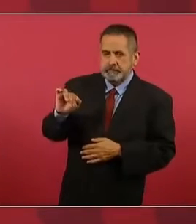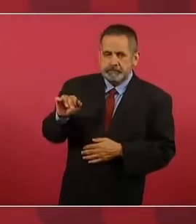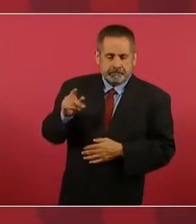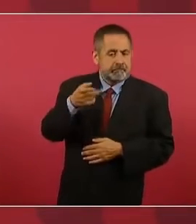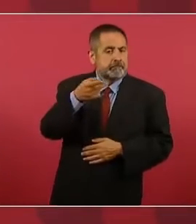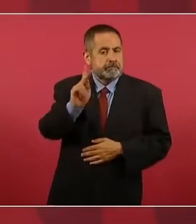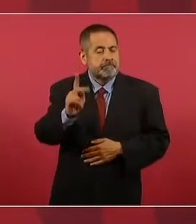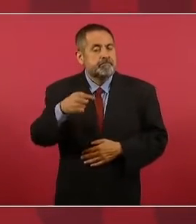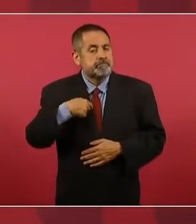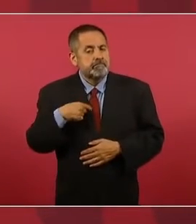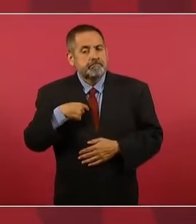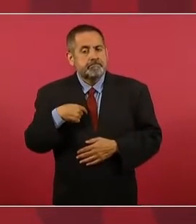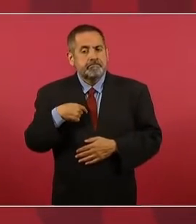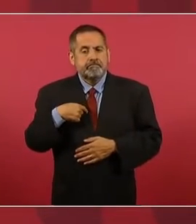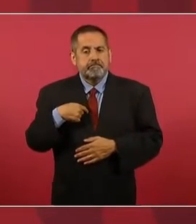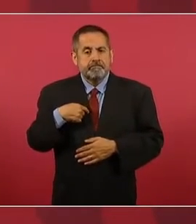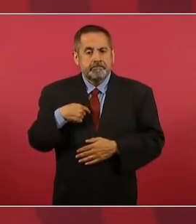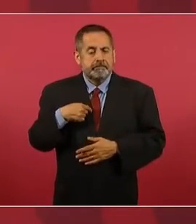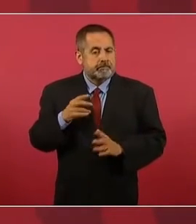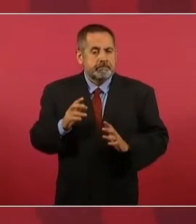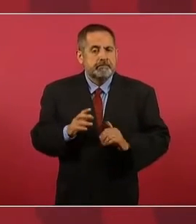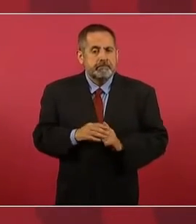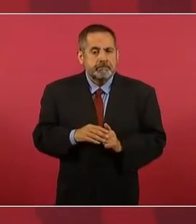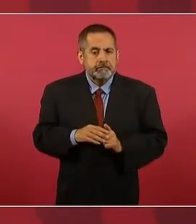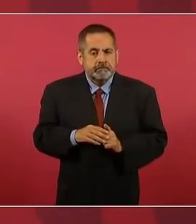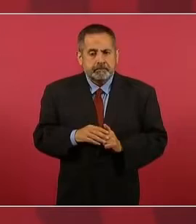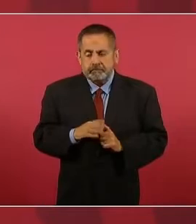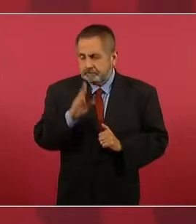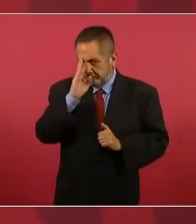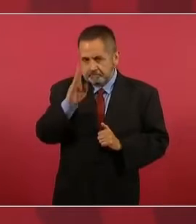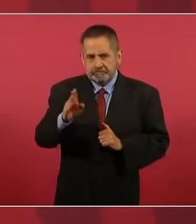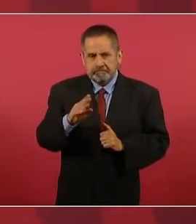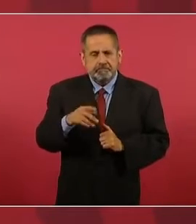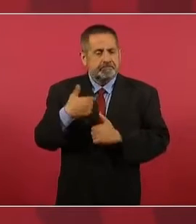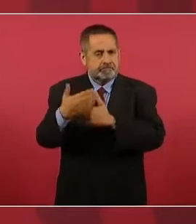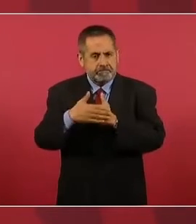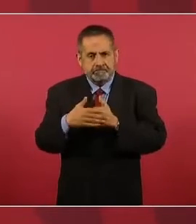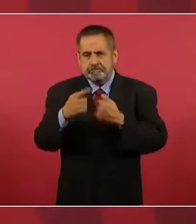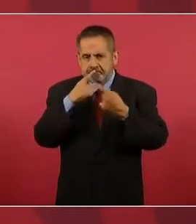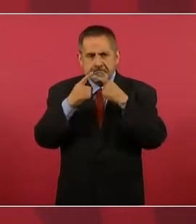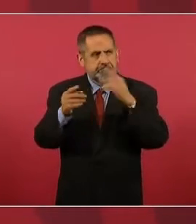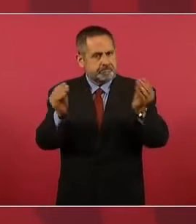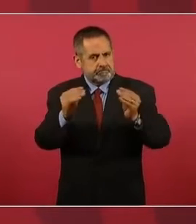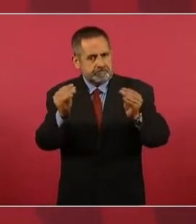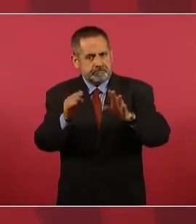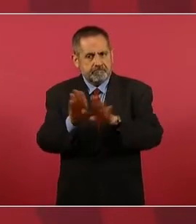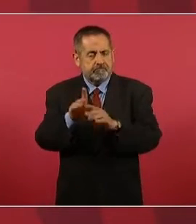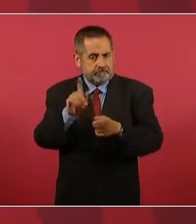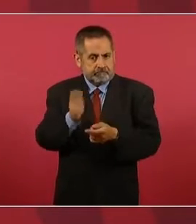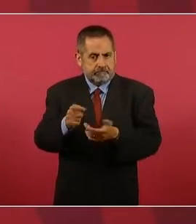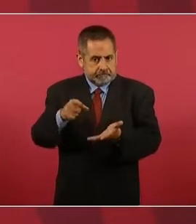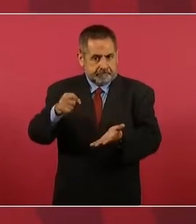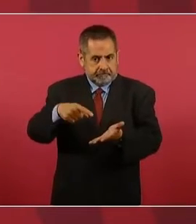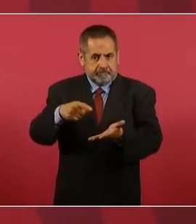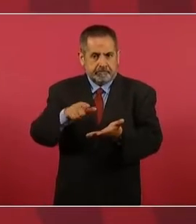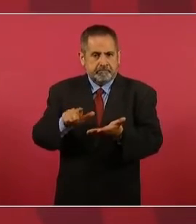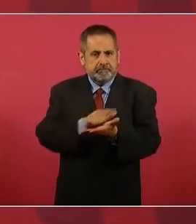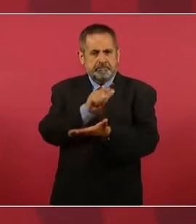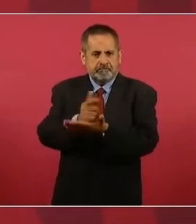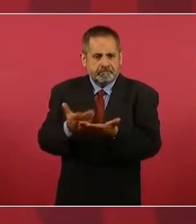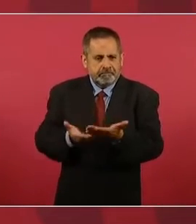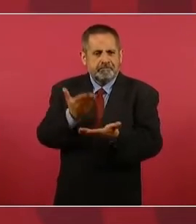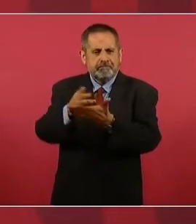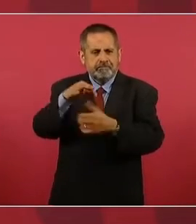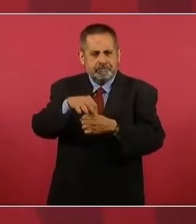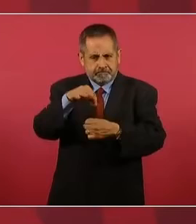a que se empiece a debatir sobre lo de la reforma. Ese es el